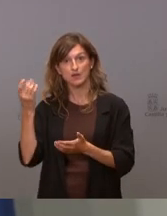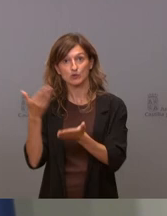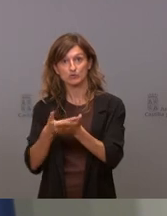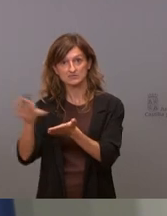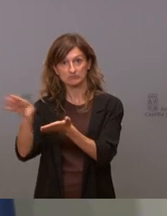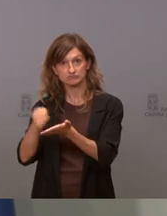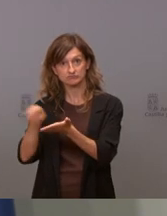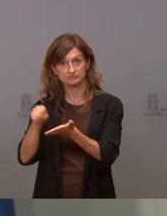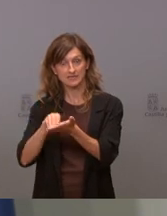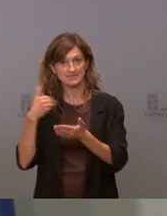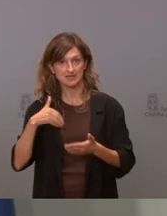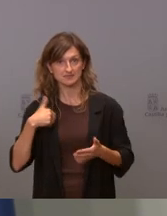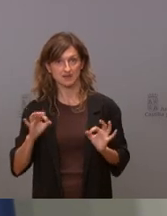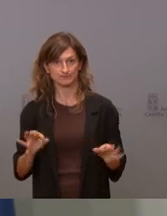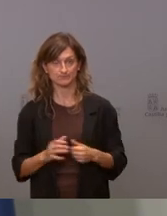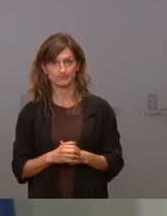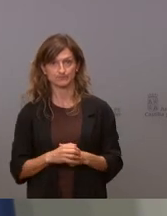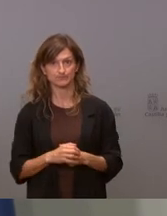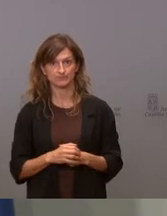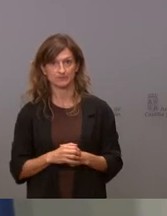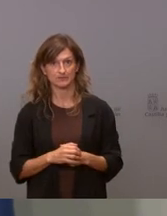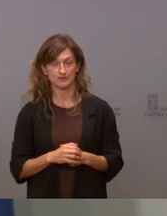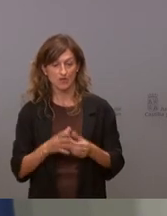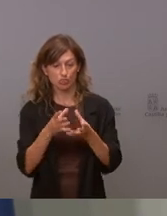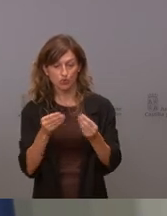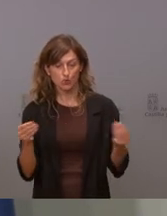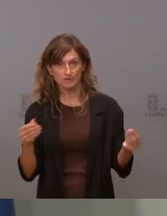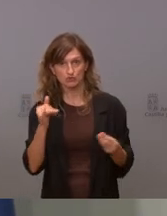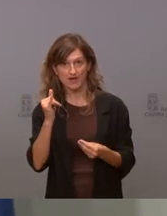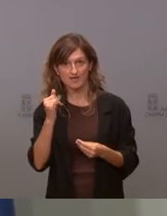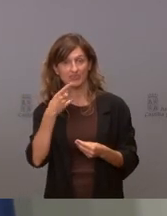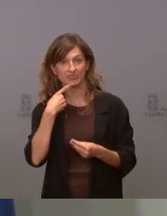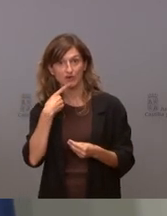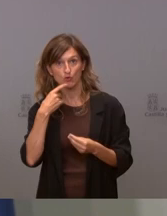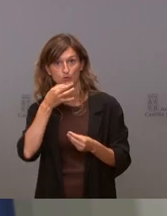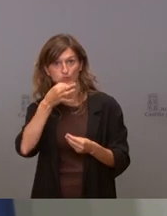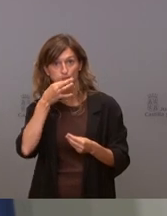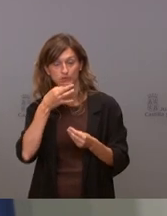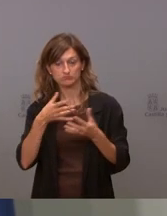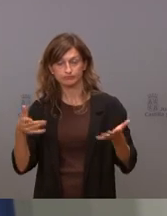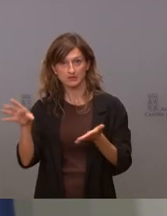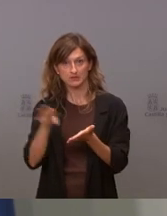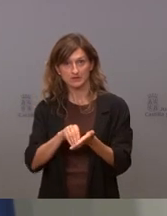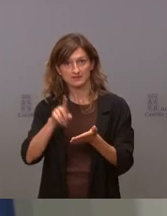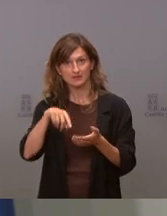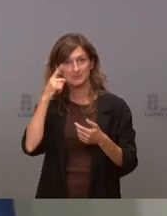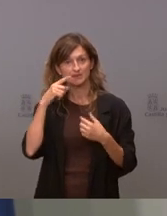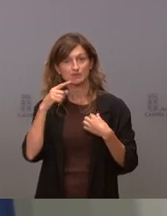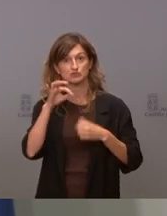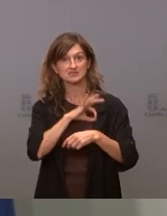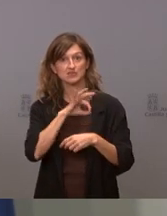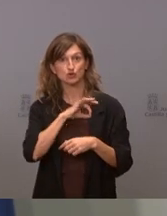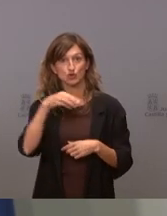es sus propuestas están recogidas, están recogidas en los documentos, todos sabemos lo que dijo, también sabemos por qué se levantó el señor Moreno